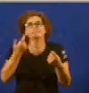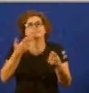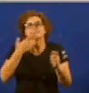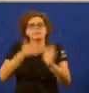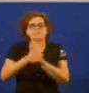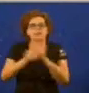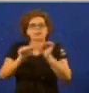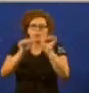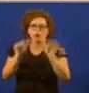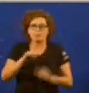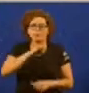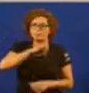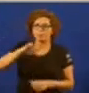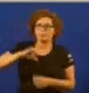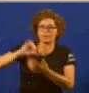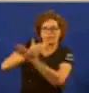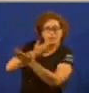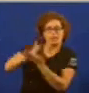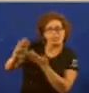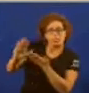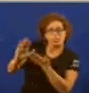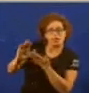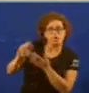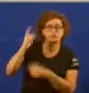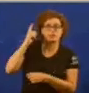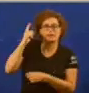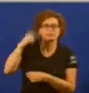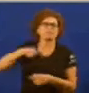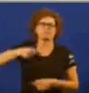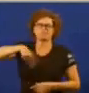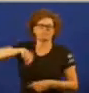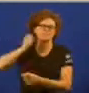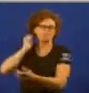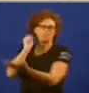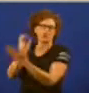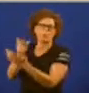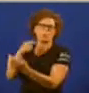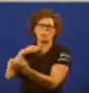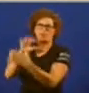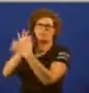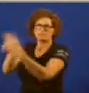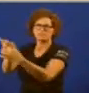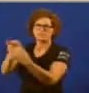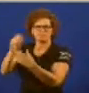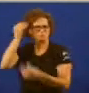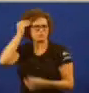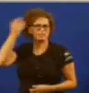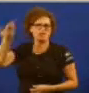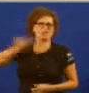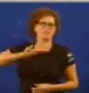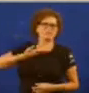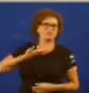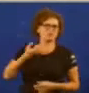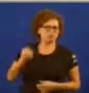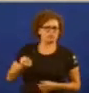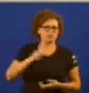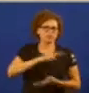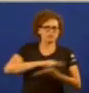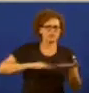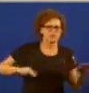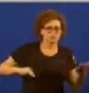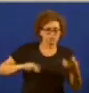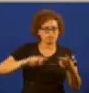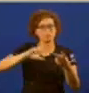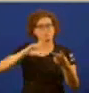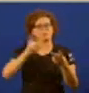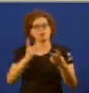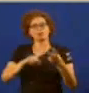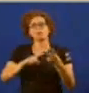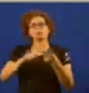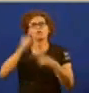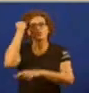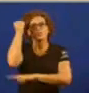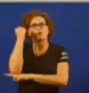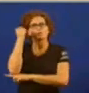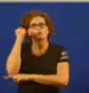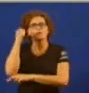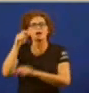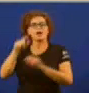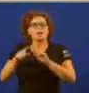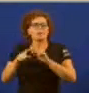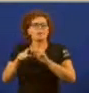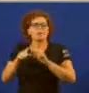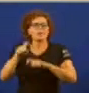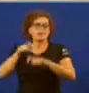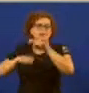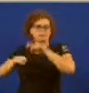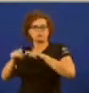vía de independencia ou soberanista que non é a nosa aposta e que creemos que prexudica terriblemente a Galicia unha posición de regresión